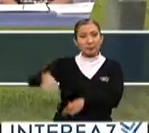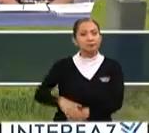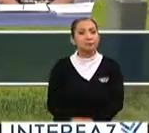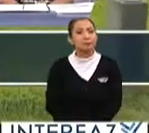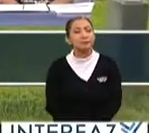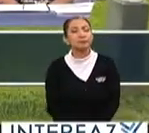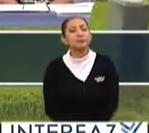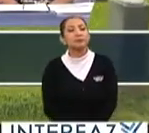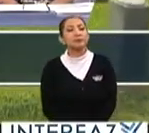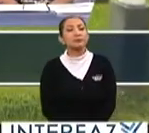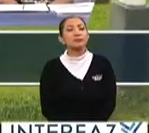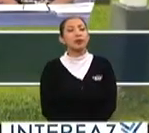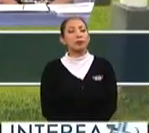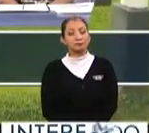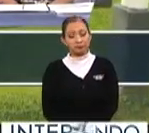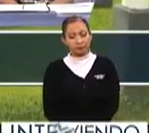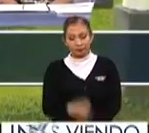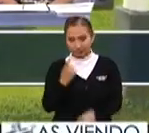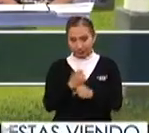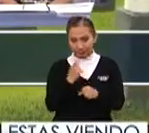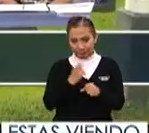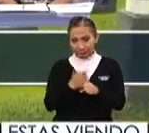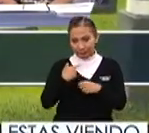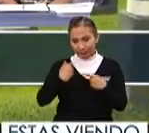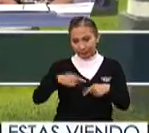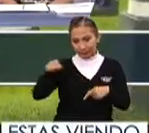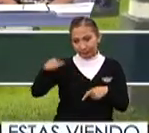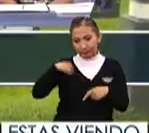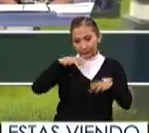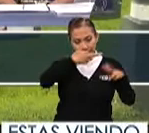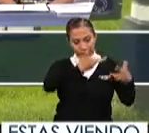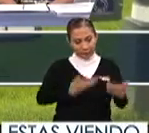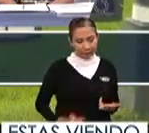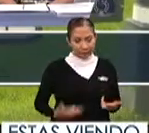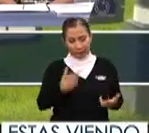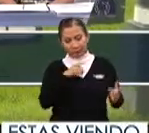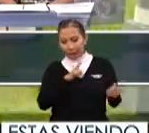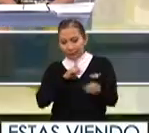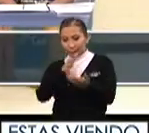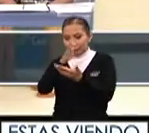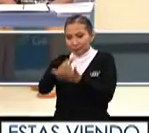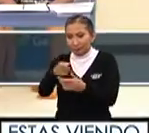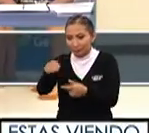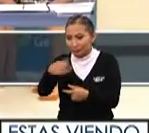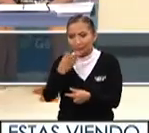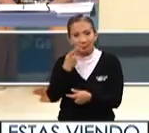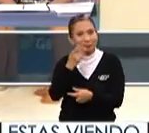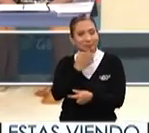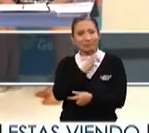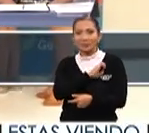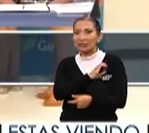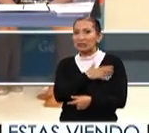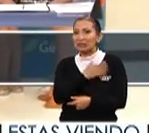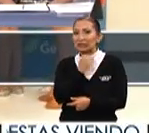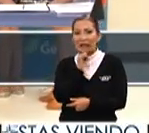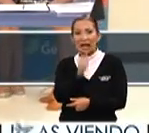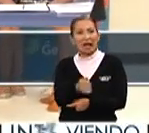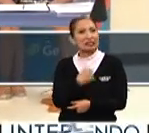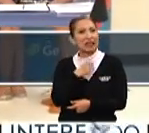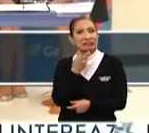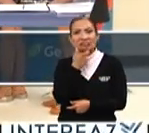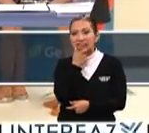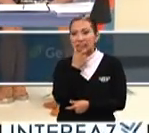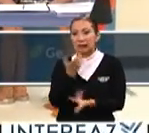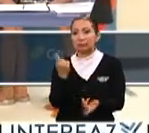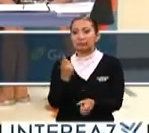bueno en primera instancia pues son las personas que te reciben personas que no hablan español entonces que